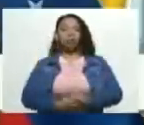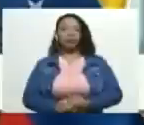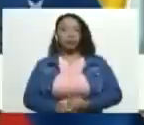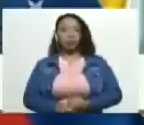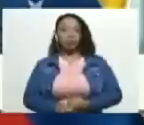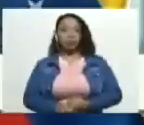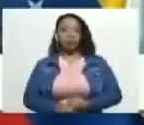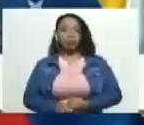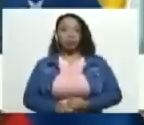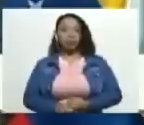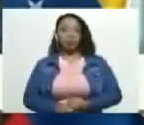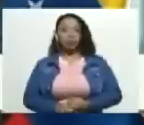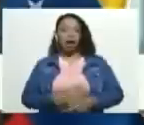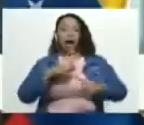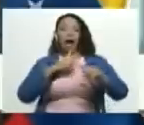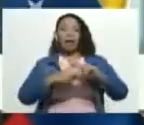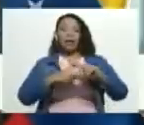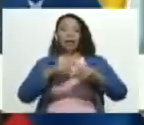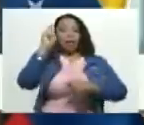el exdiputado,